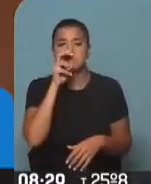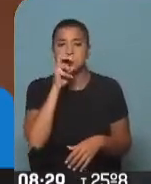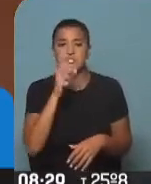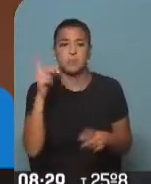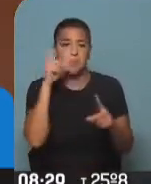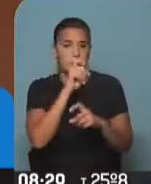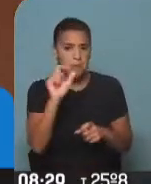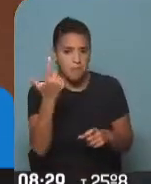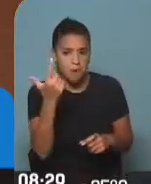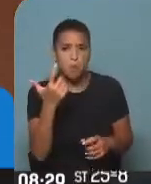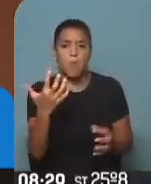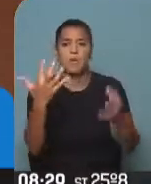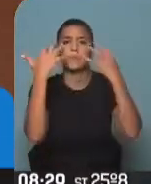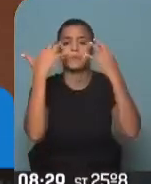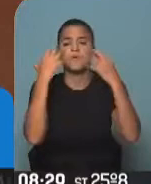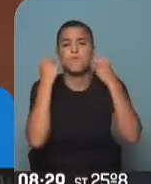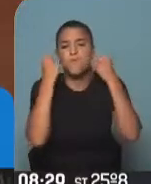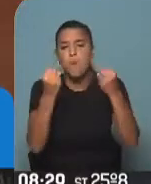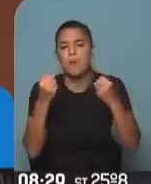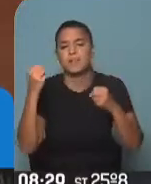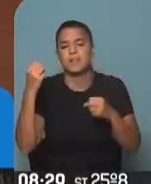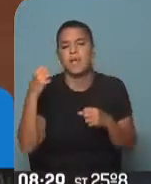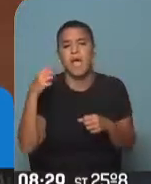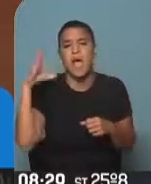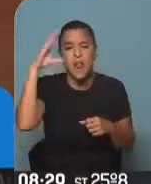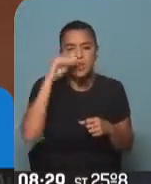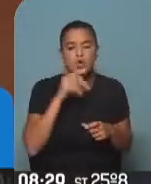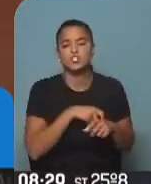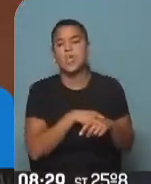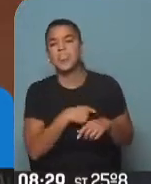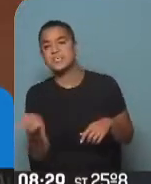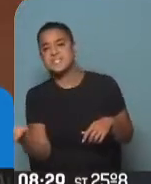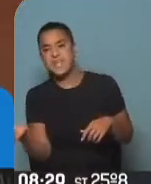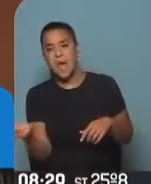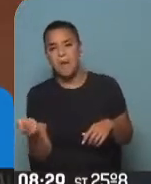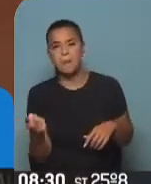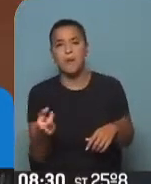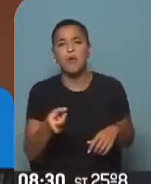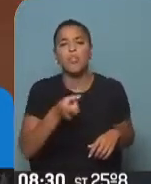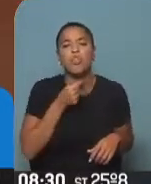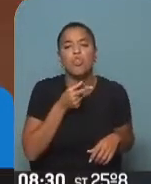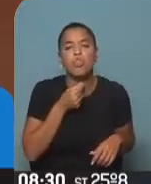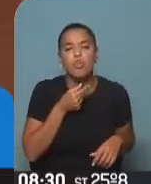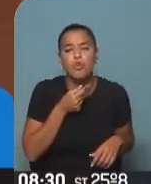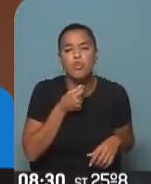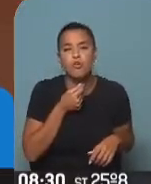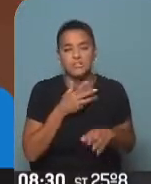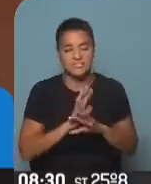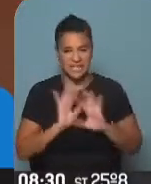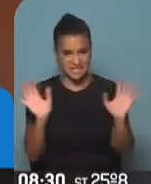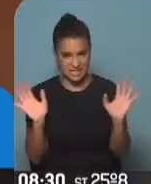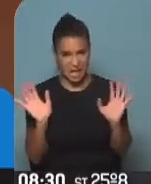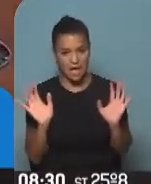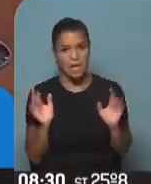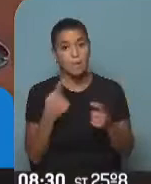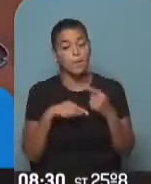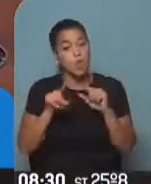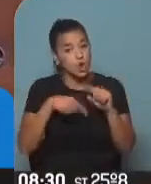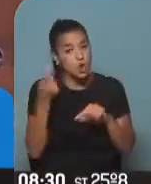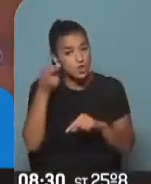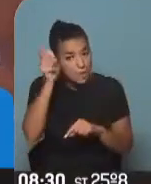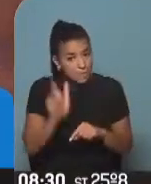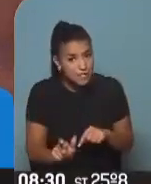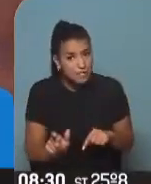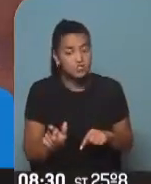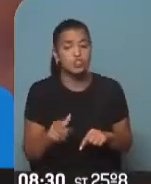el aire acondicionado fuerte, durante la noche uno se destapó, te levantás con un poquito de dolor de garganta, y pasó. En otras personas, con